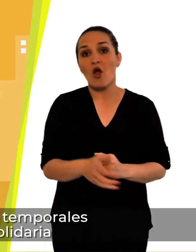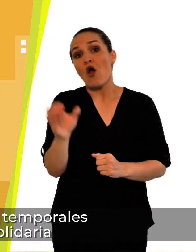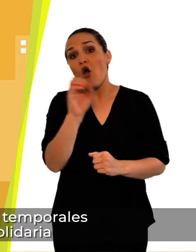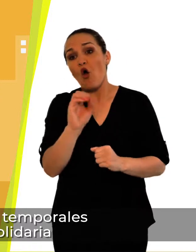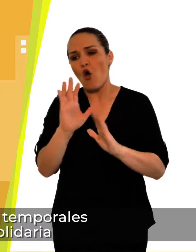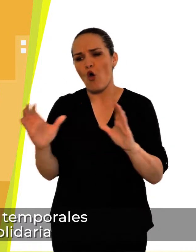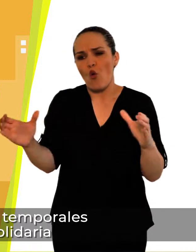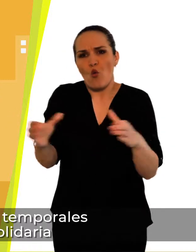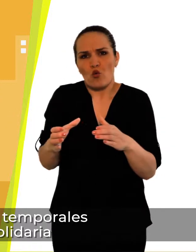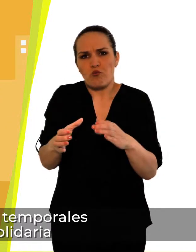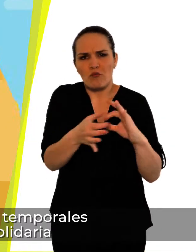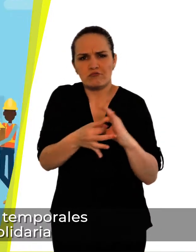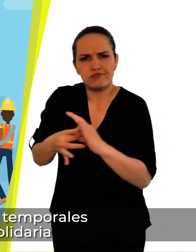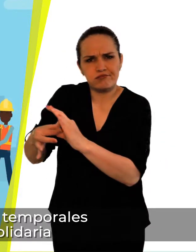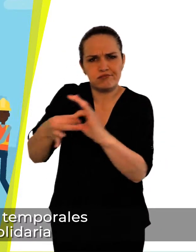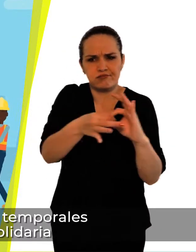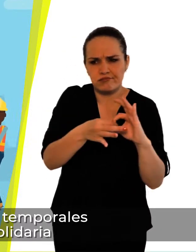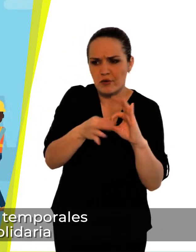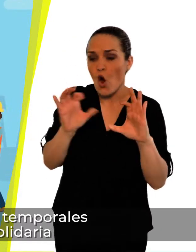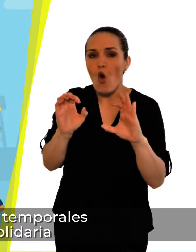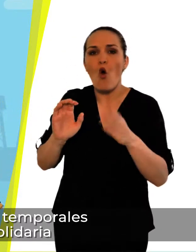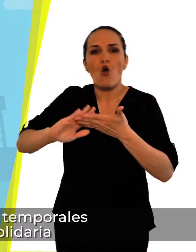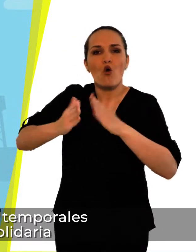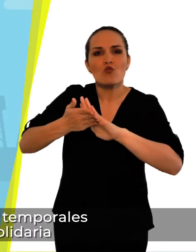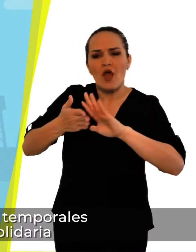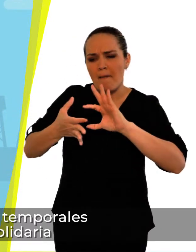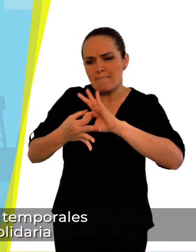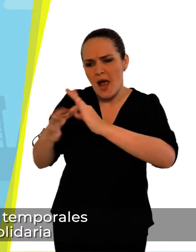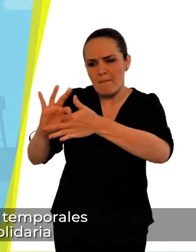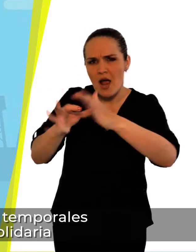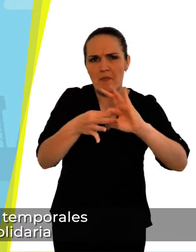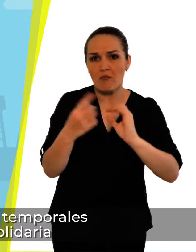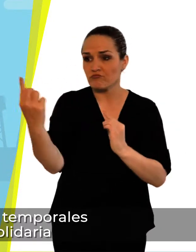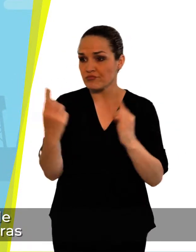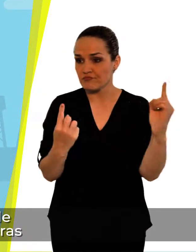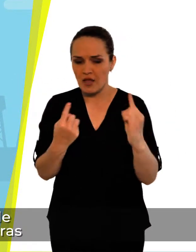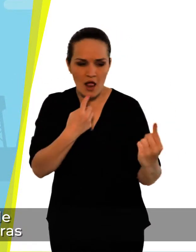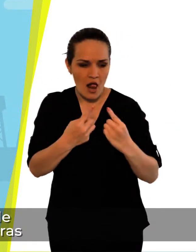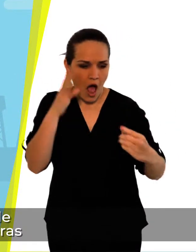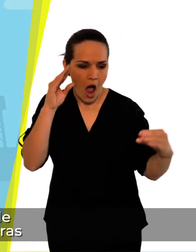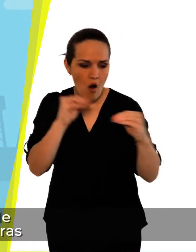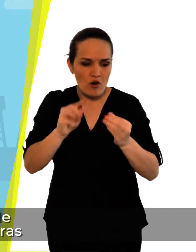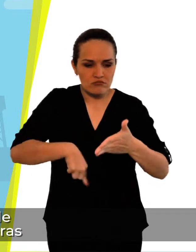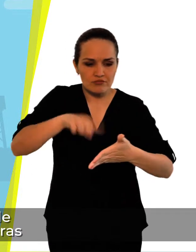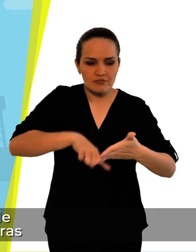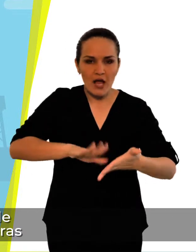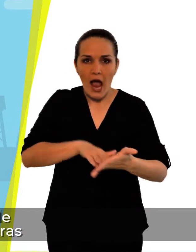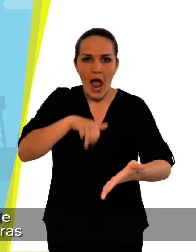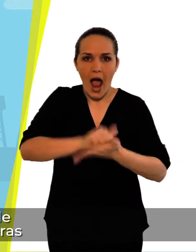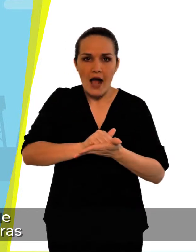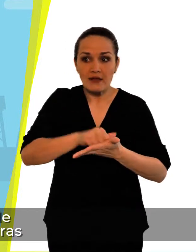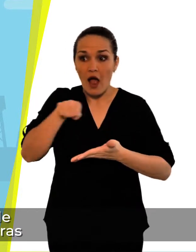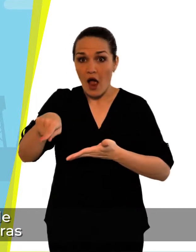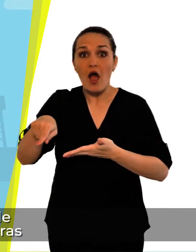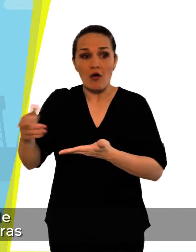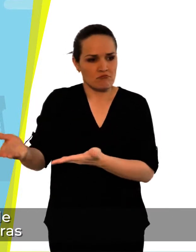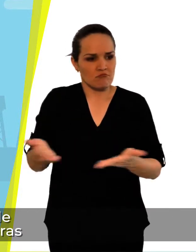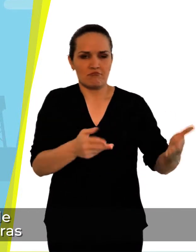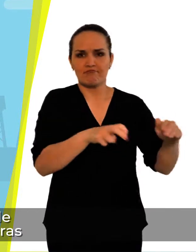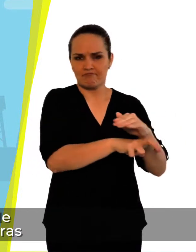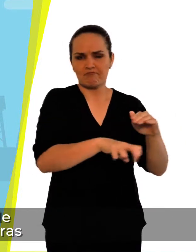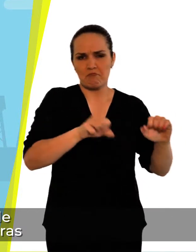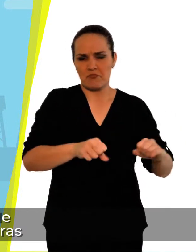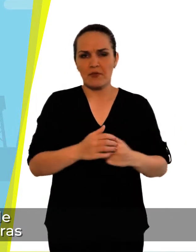las uniones temporales y organizaciones de economía solidaria constituidas con el objeto de desarrollar